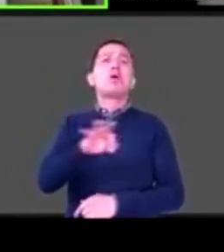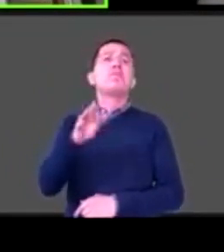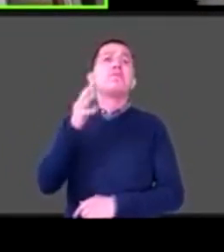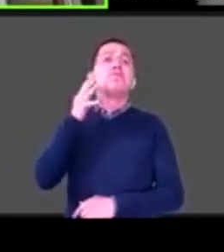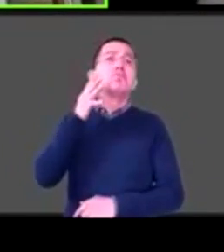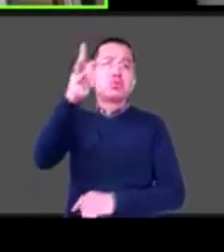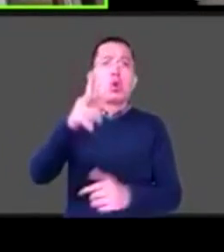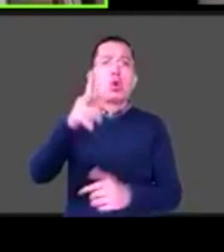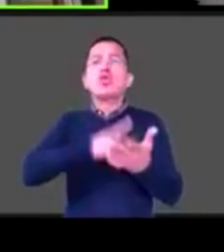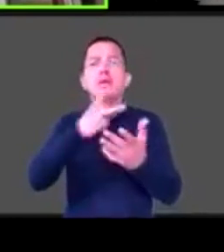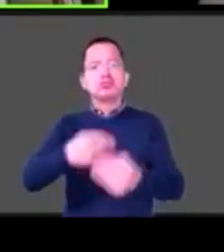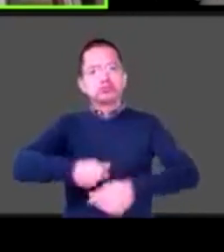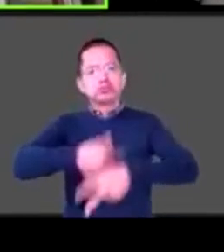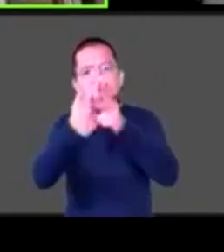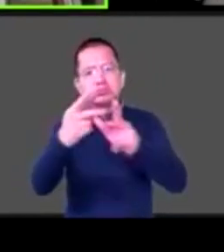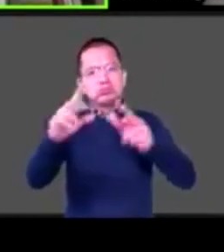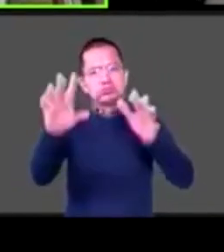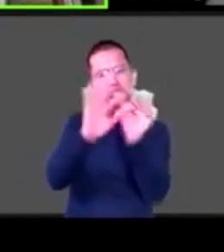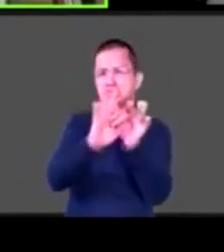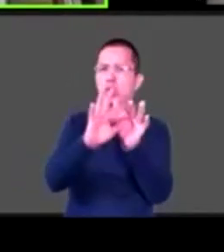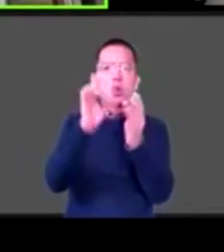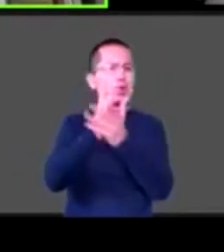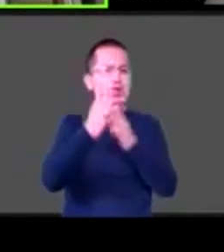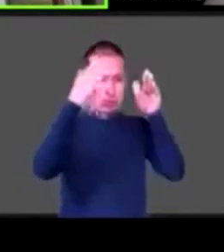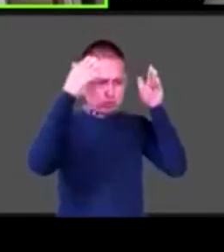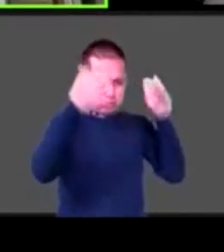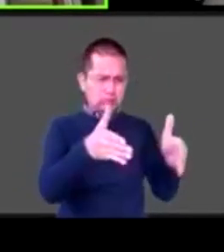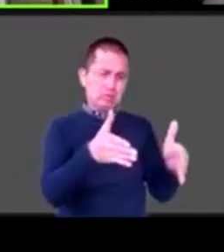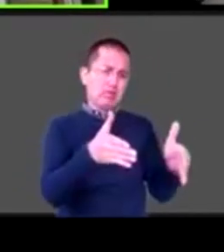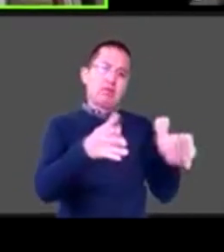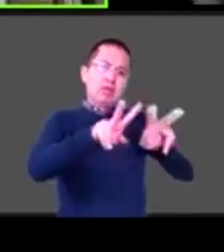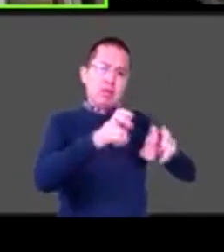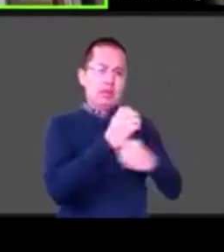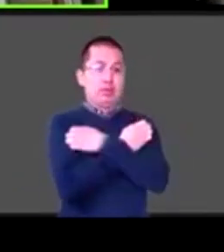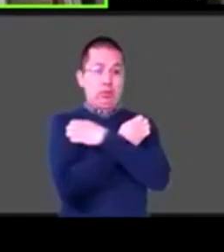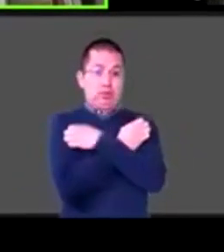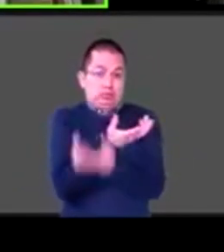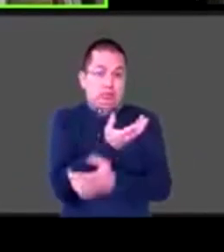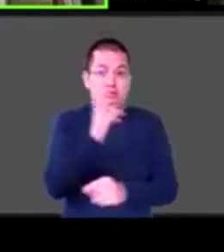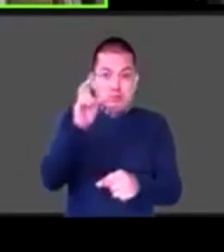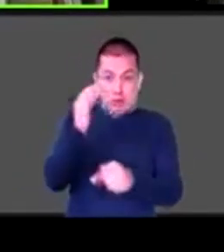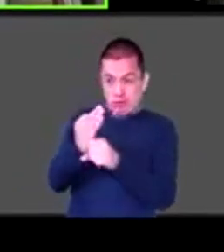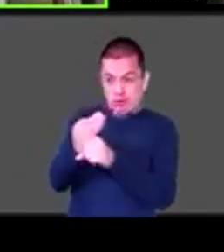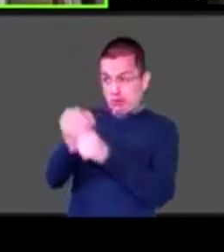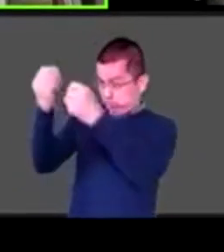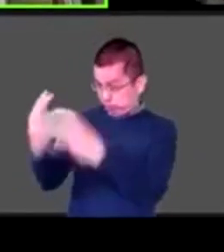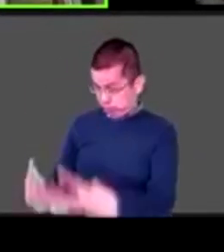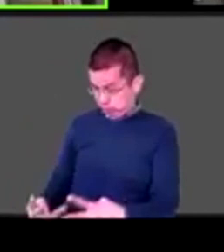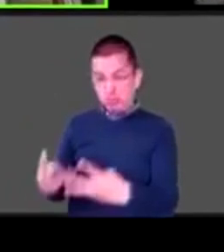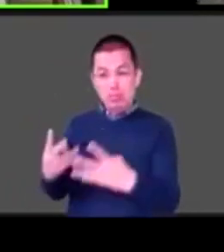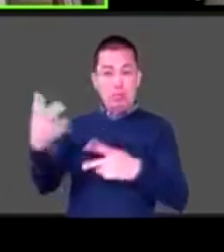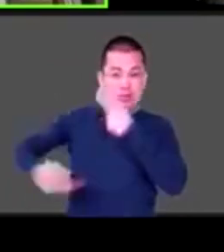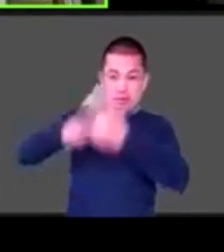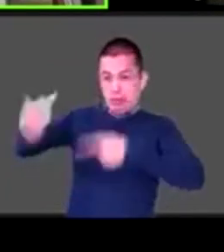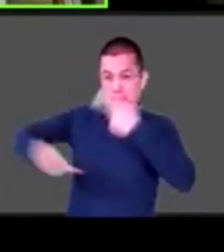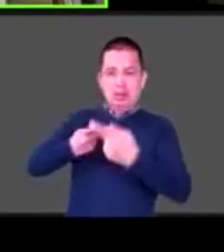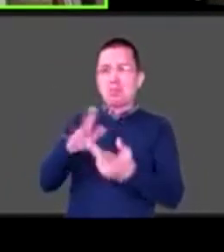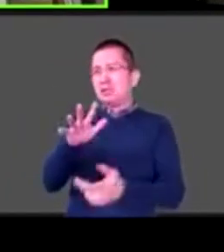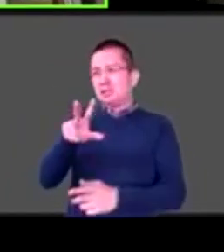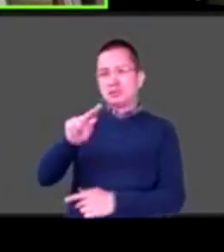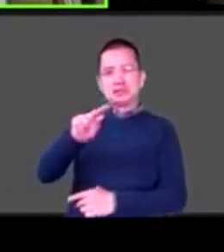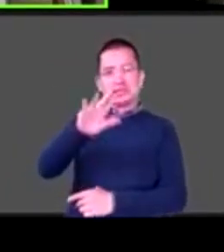exclusivamente enfocado en educación. El 85% de las preguntas que nos están llegando, que son muchísimas, tienen que ver con eso. Primero,